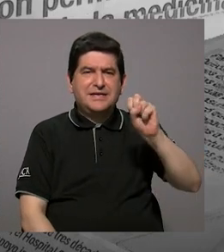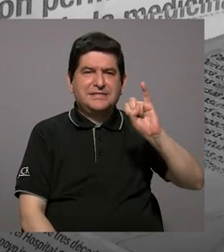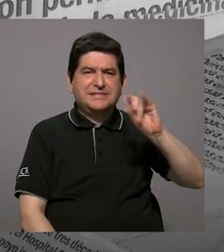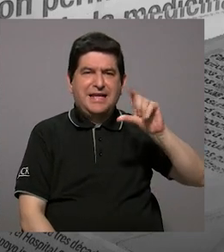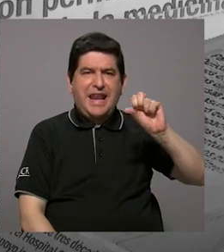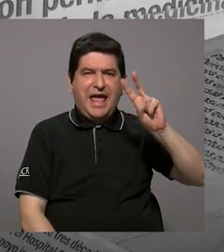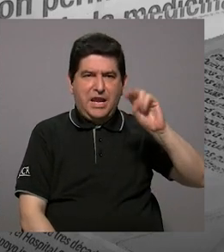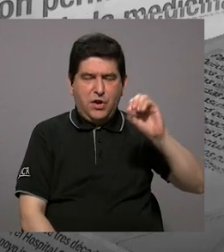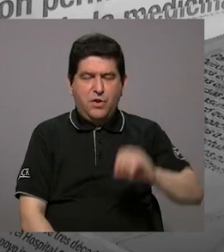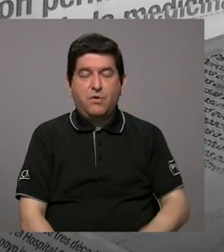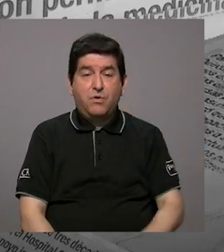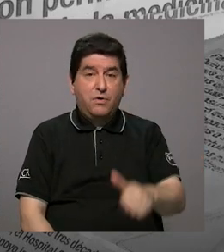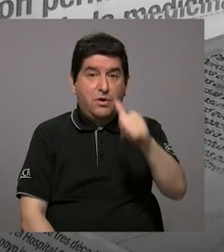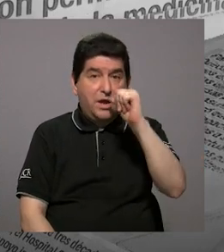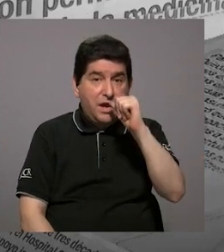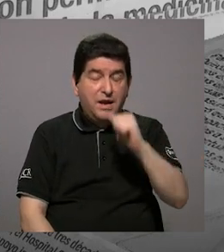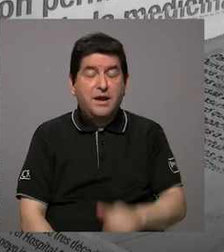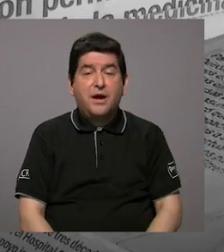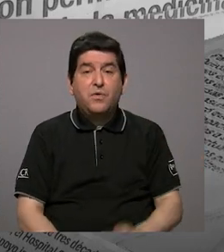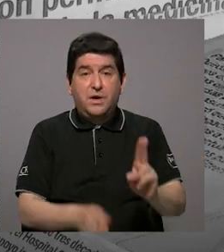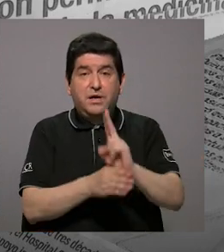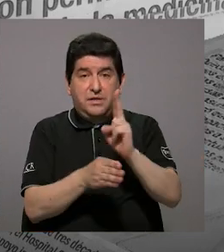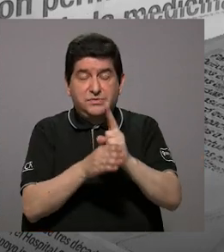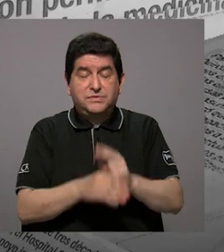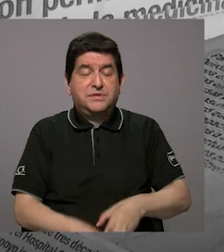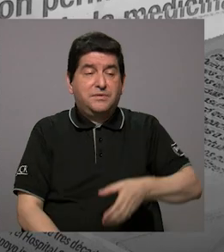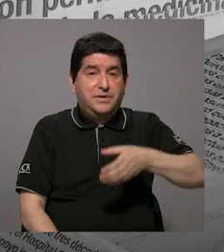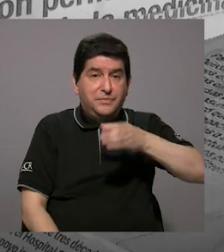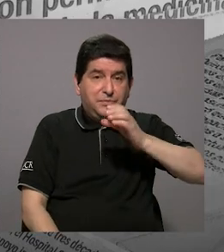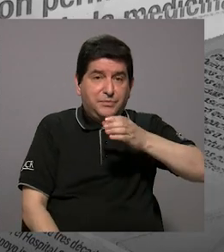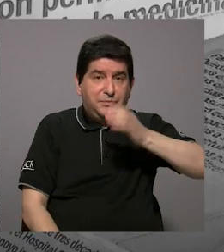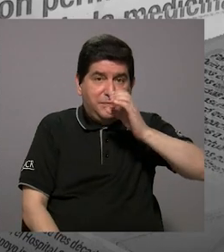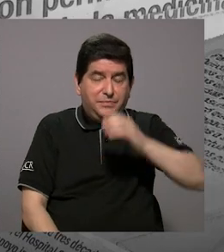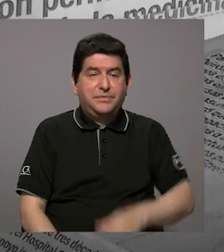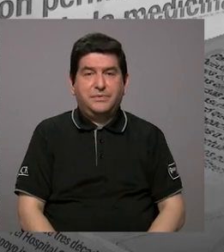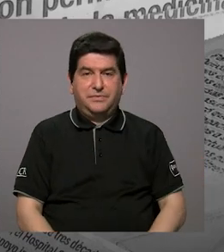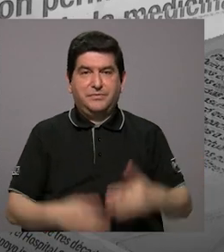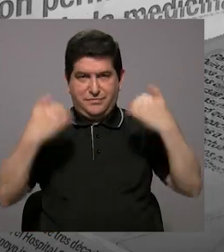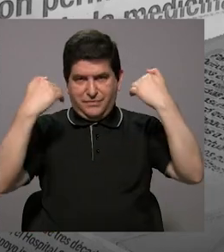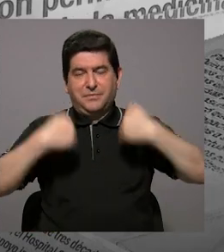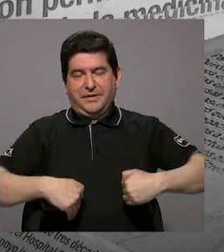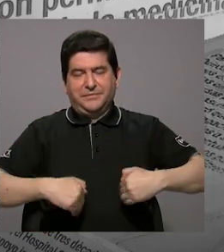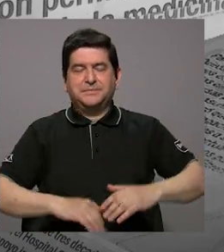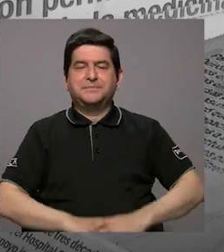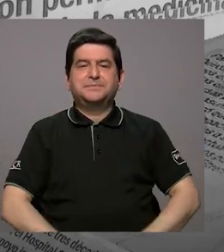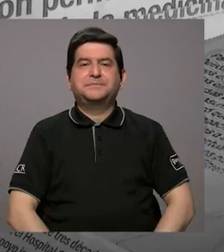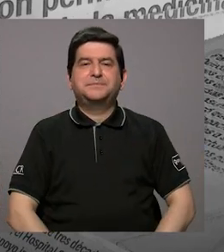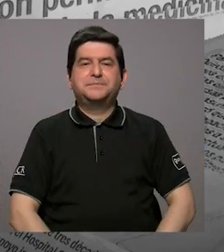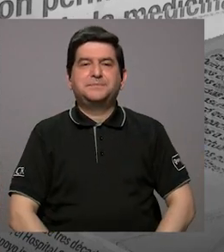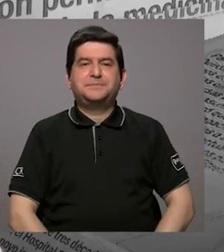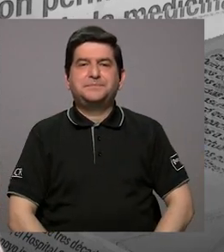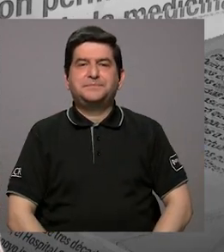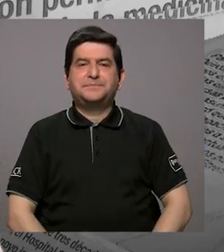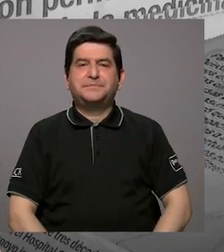silenos, que se encontraron en aguas potables o aguas que deberían ser potables para consumo humano.